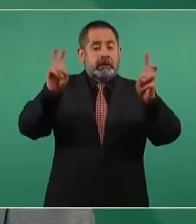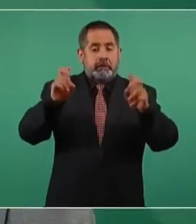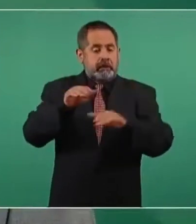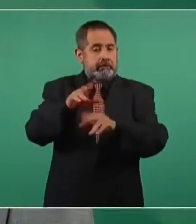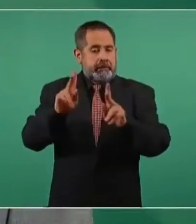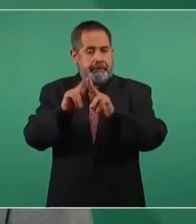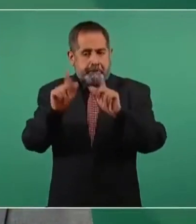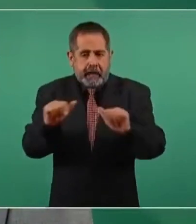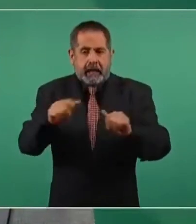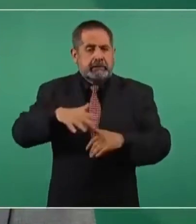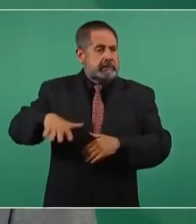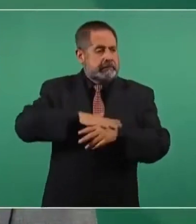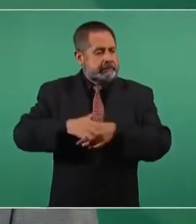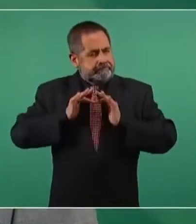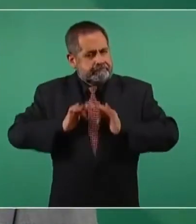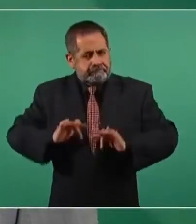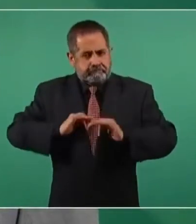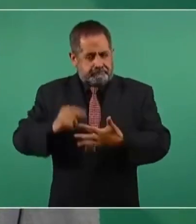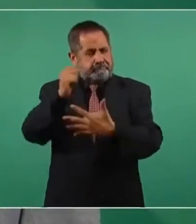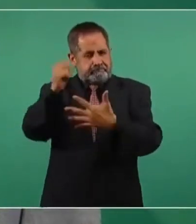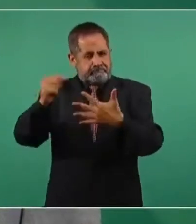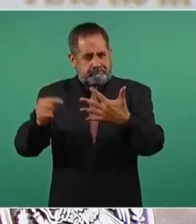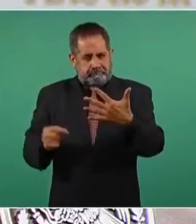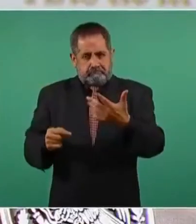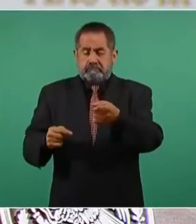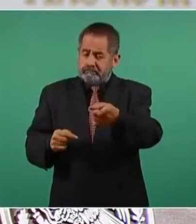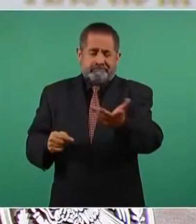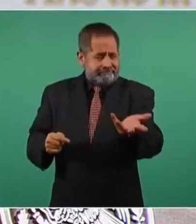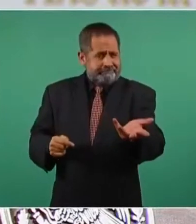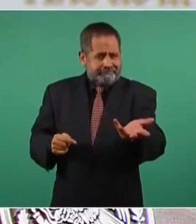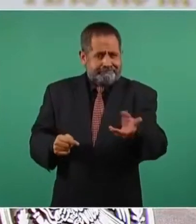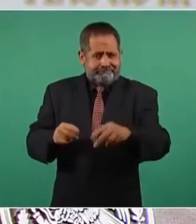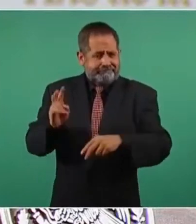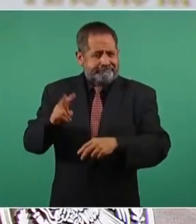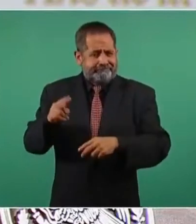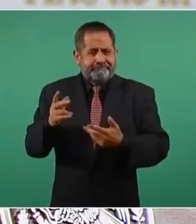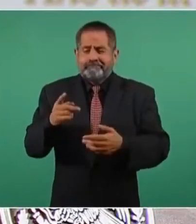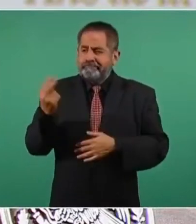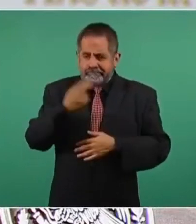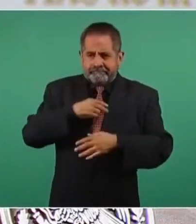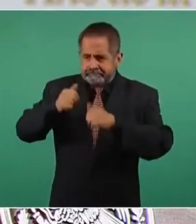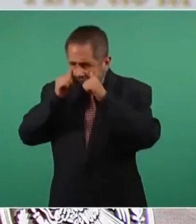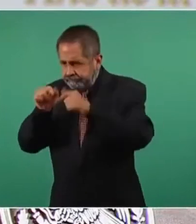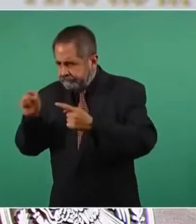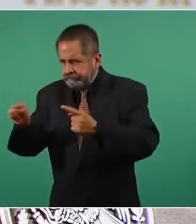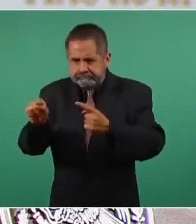paz de la tranquilidad todo esto que estamos atendiendo